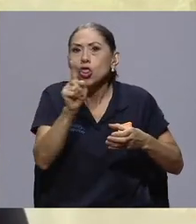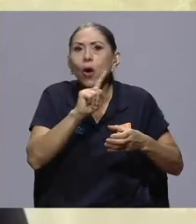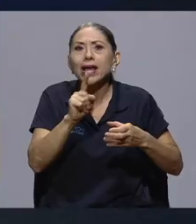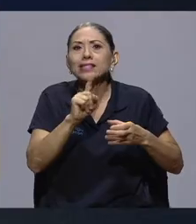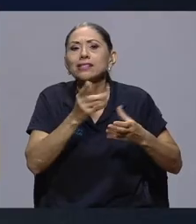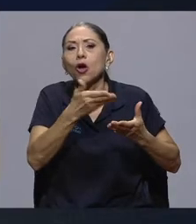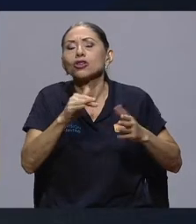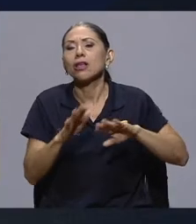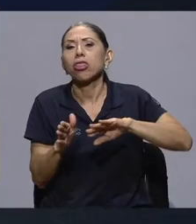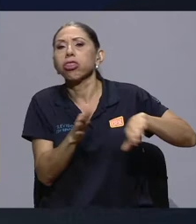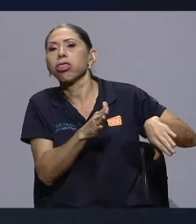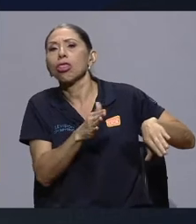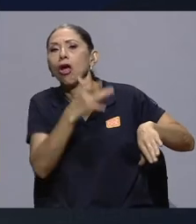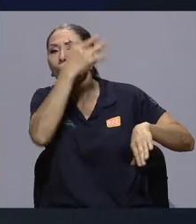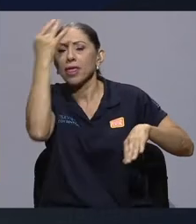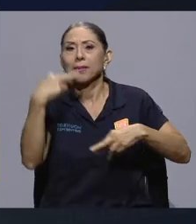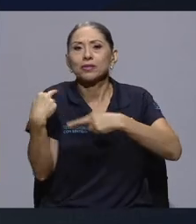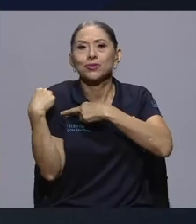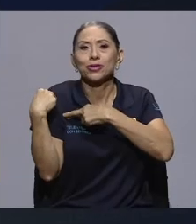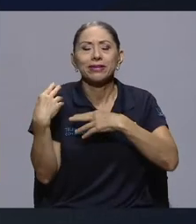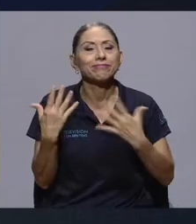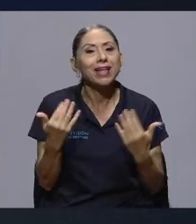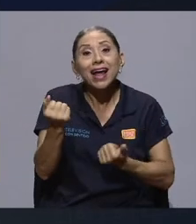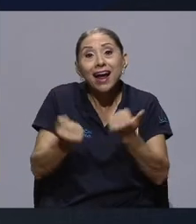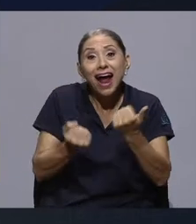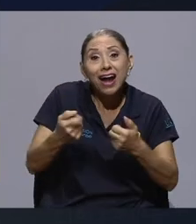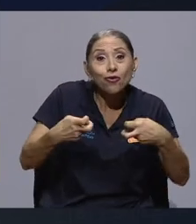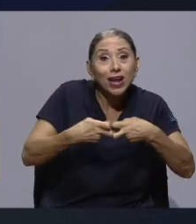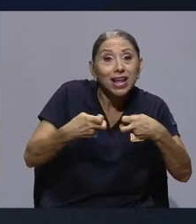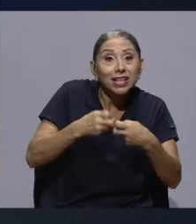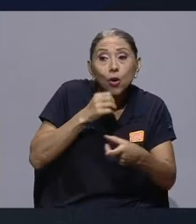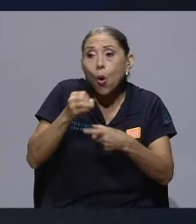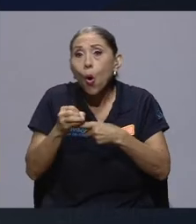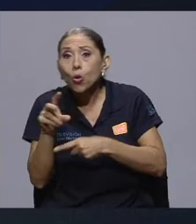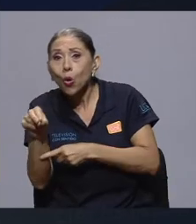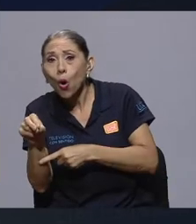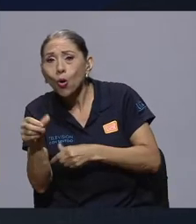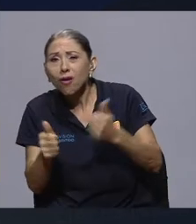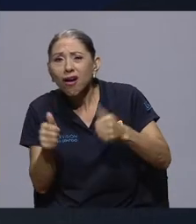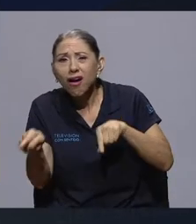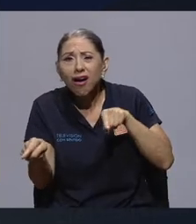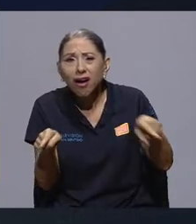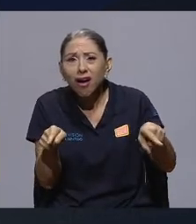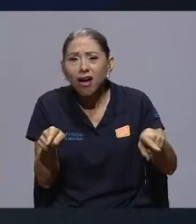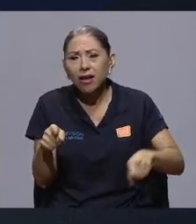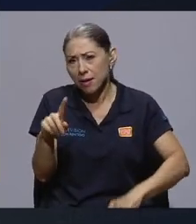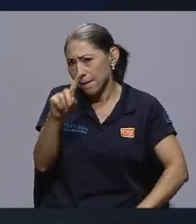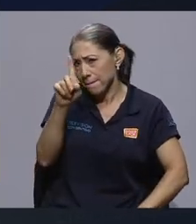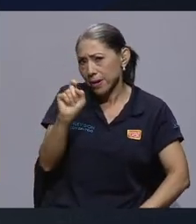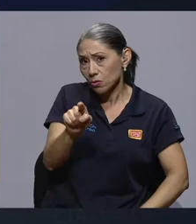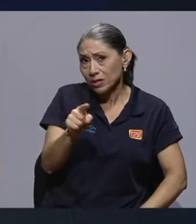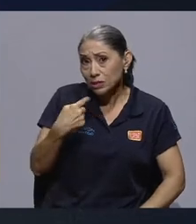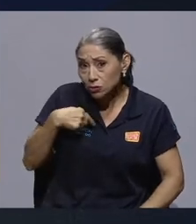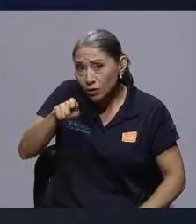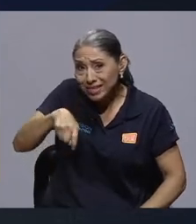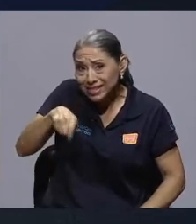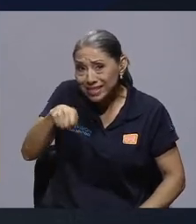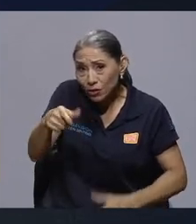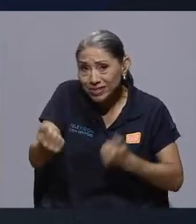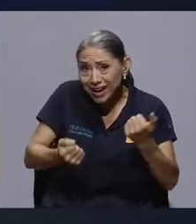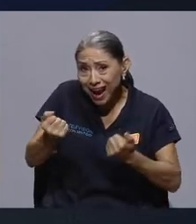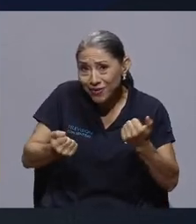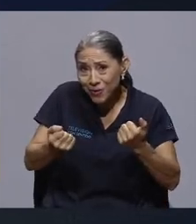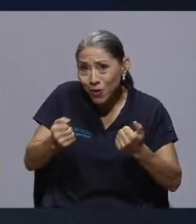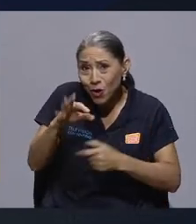Si es un carro eléctrico o no, la pregunta, como decías muy bien, ¿necesito ese carro? ¿Necesito tener ahí el 90% del